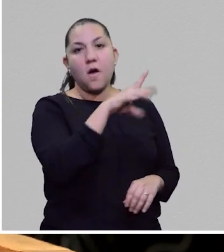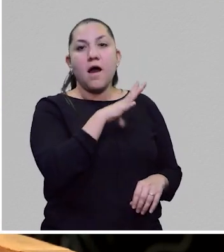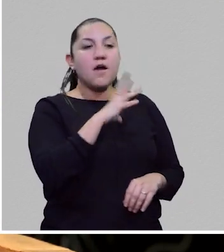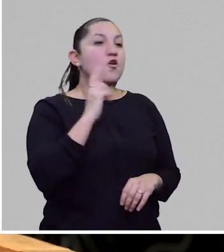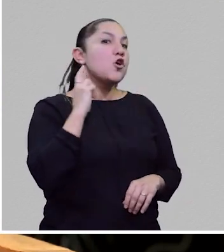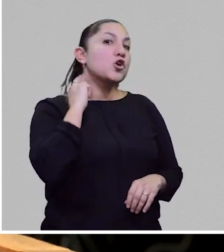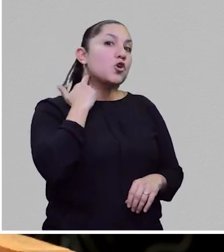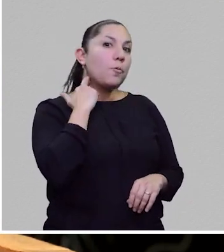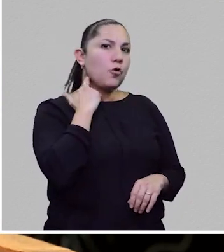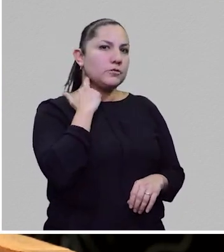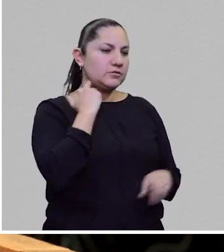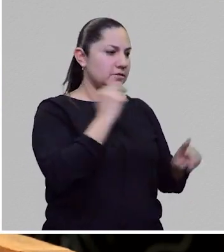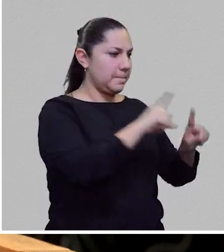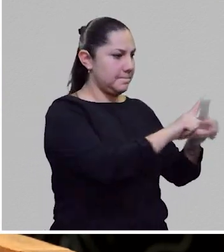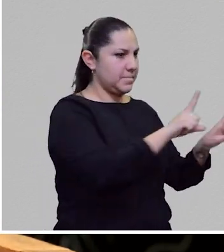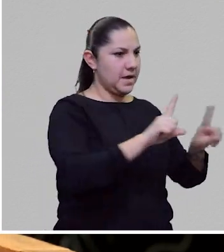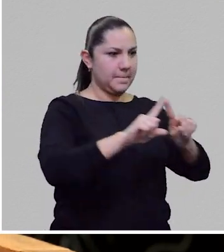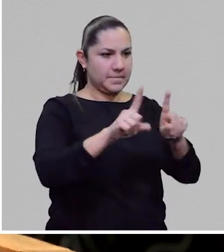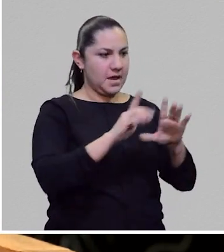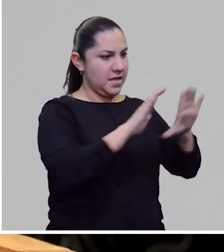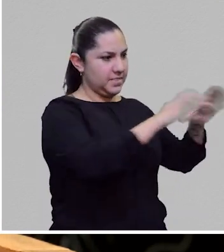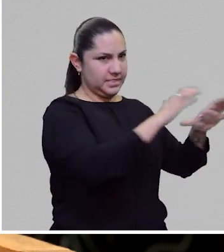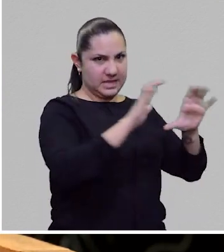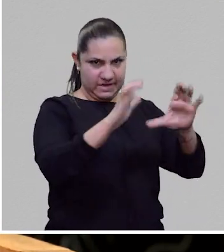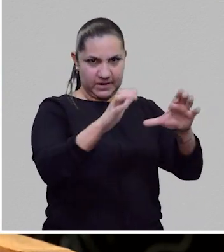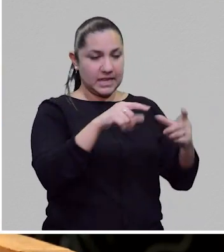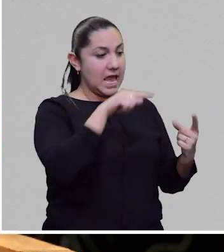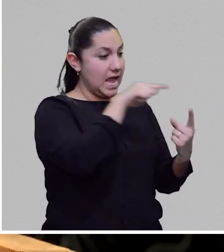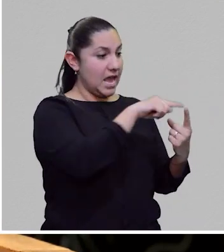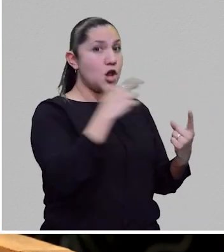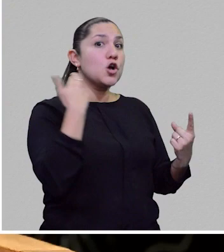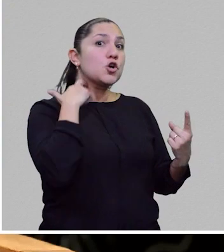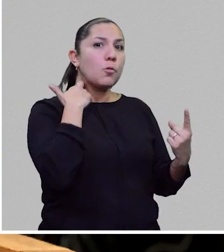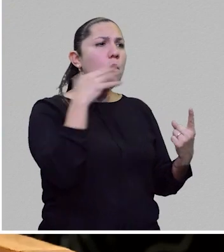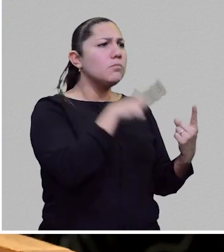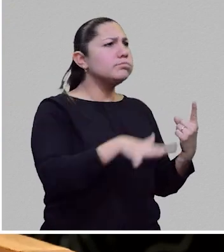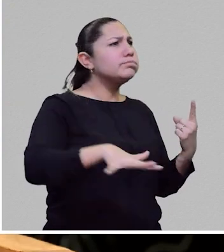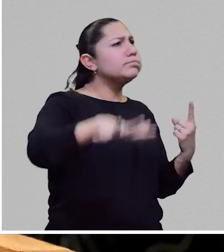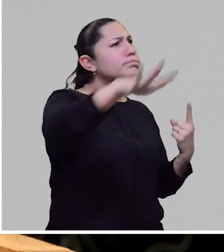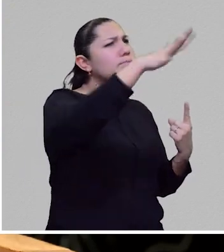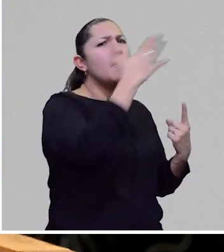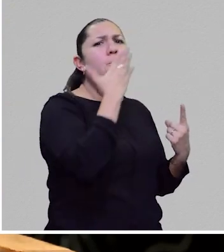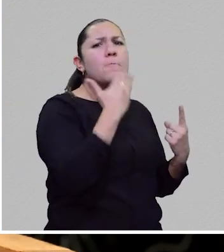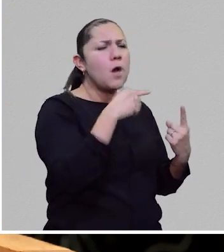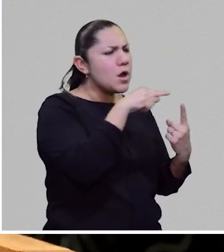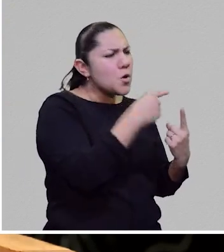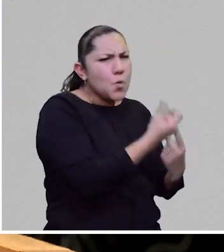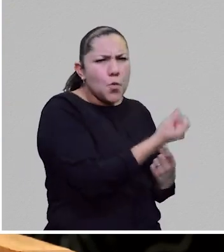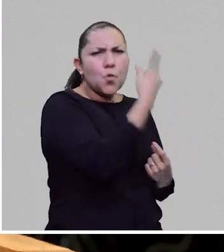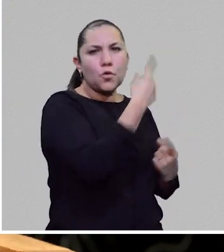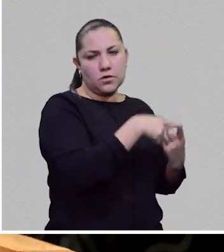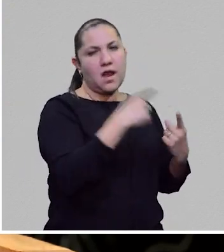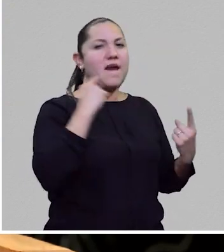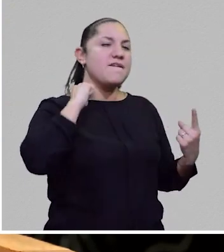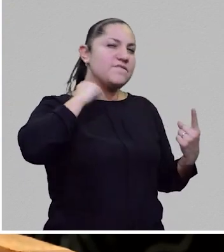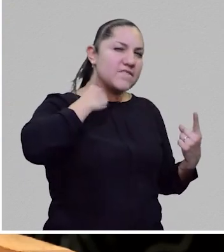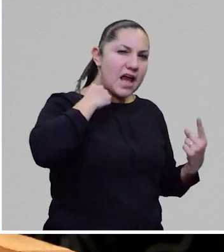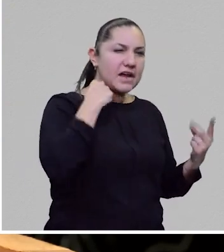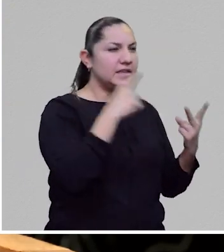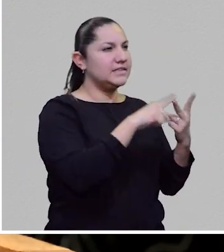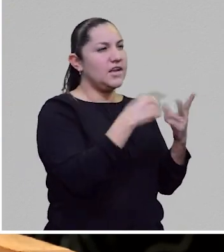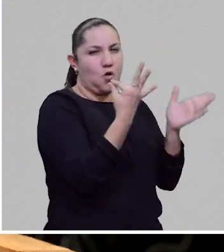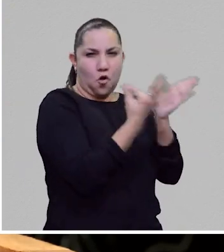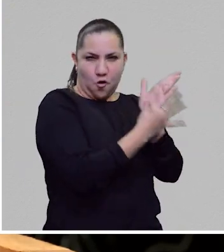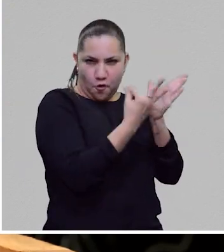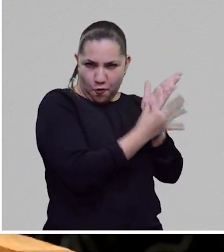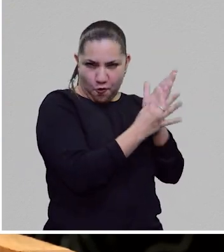diferentes de robots, o está el robot único, que además sufre de soledad, es el único de su especie, como Frankenstein, como el de Ojalata, como Pinocho,